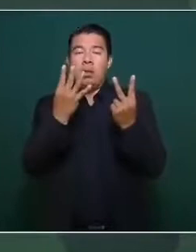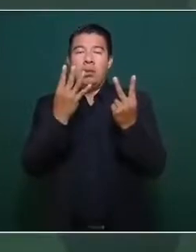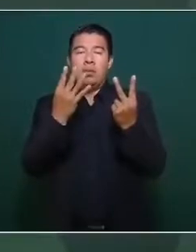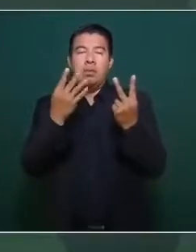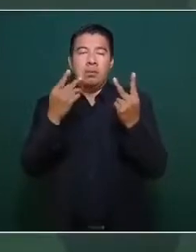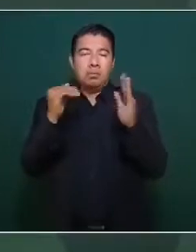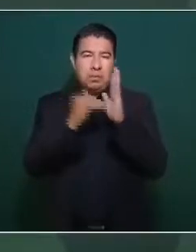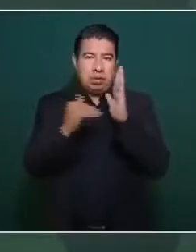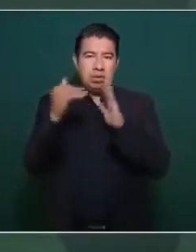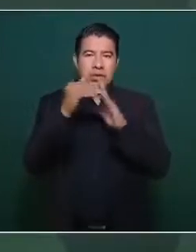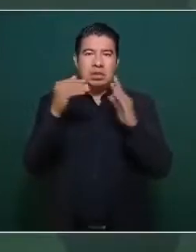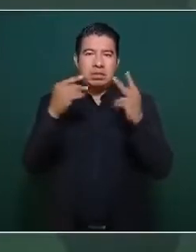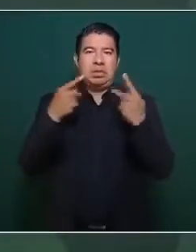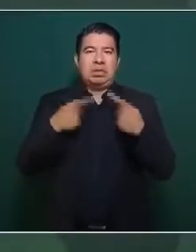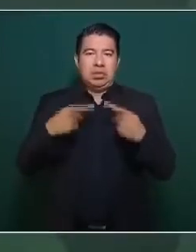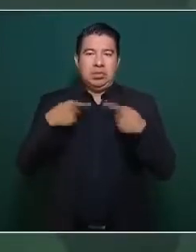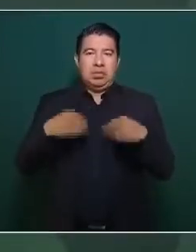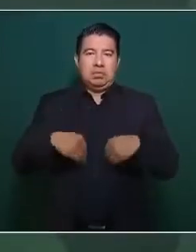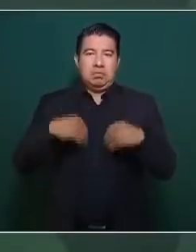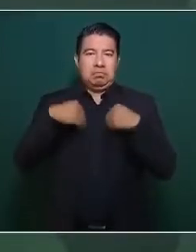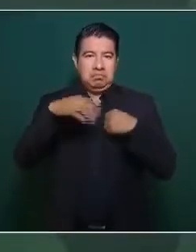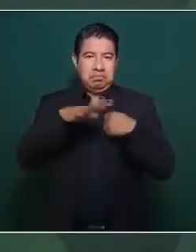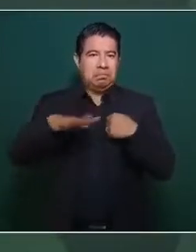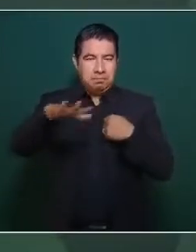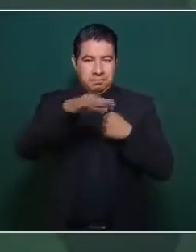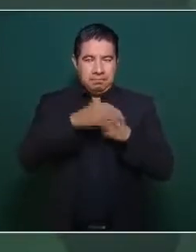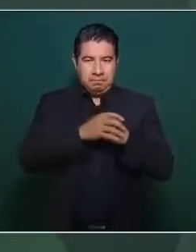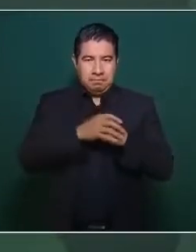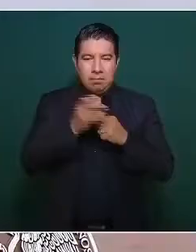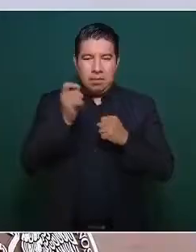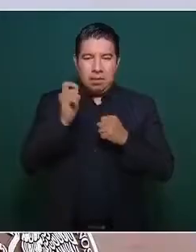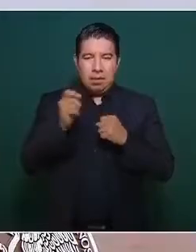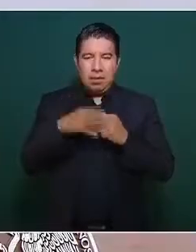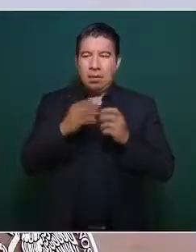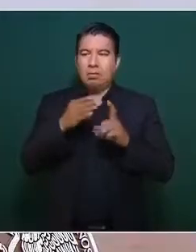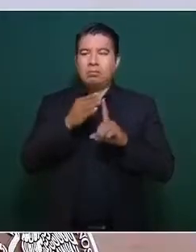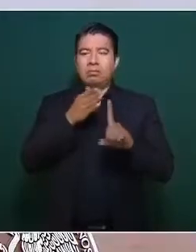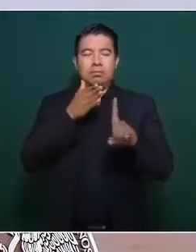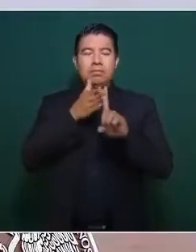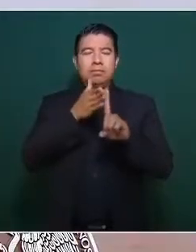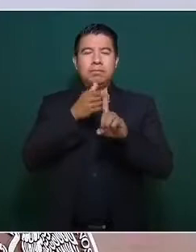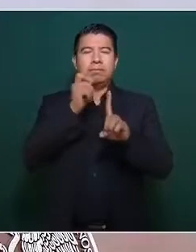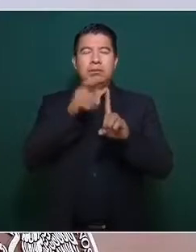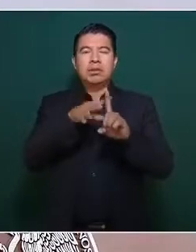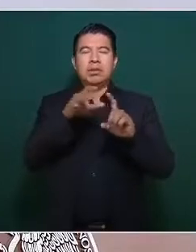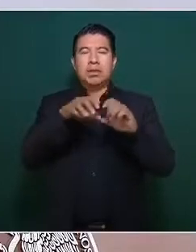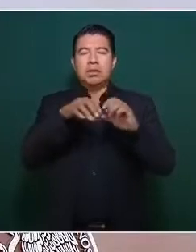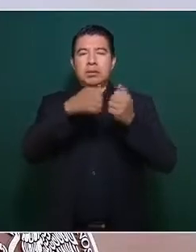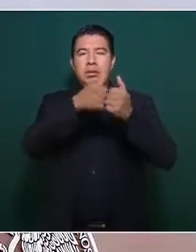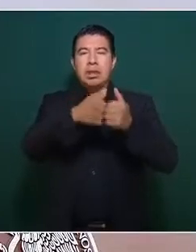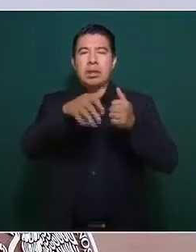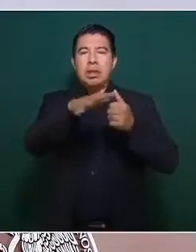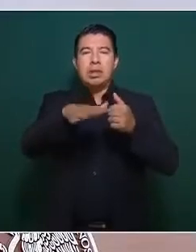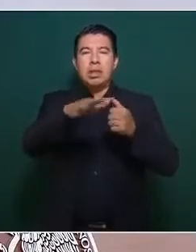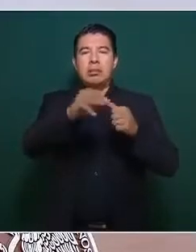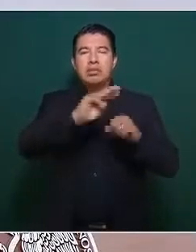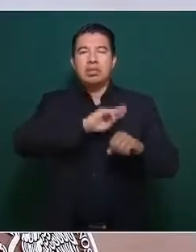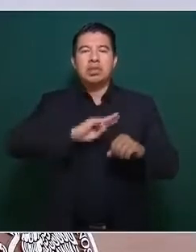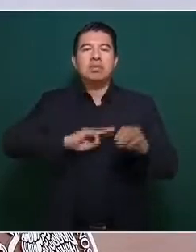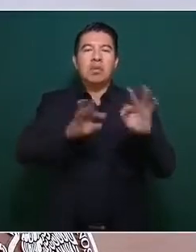habitantes, se identifican en cinco municipios